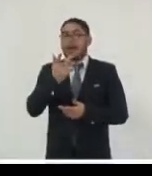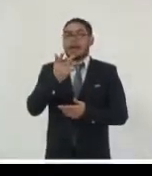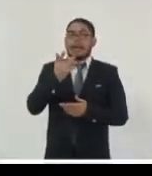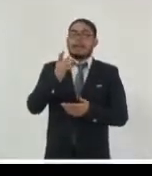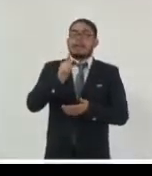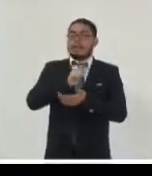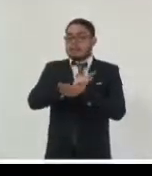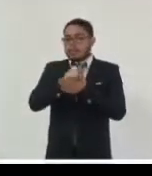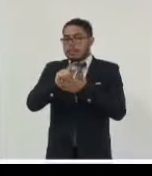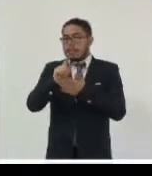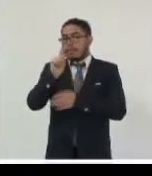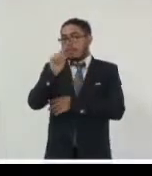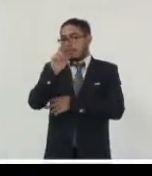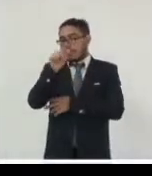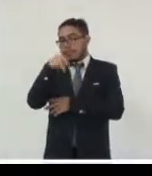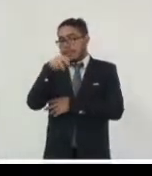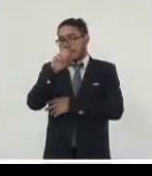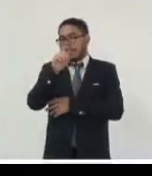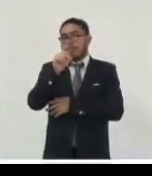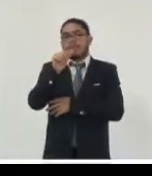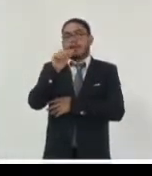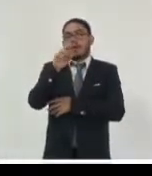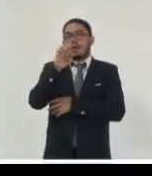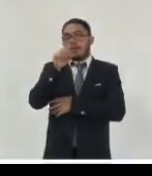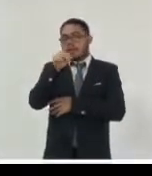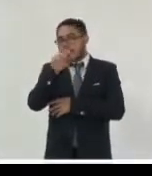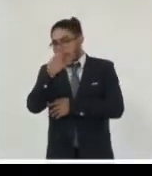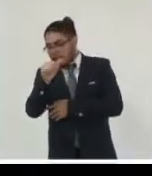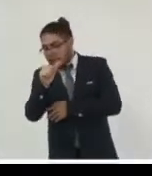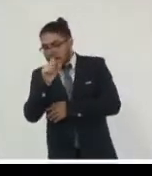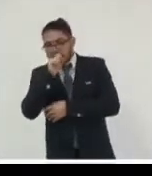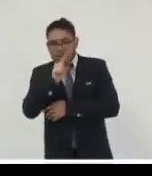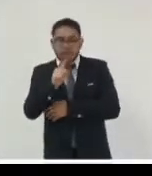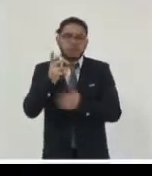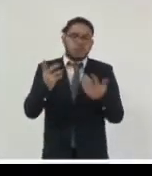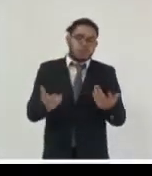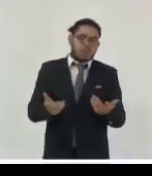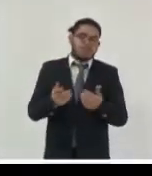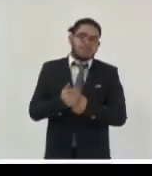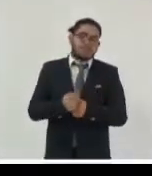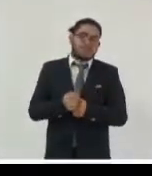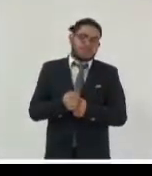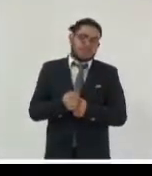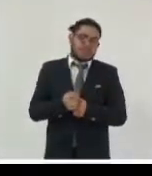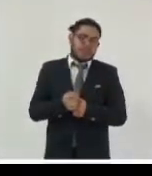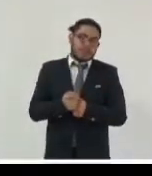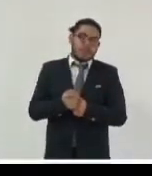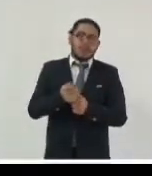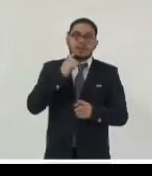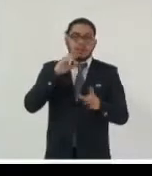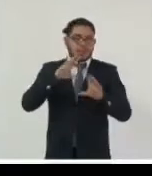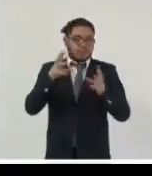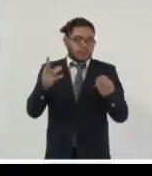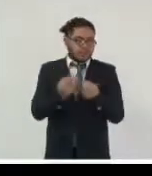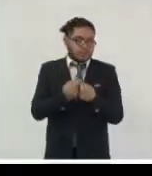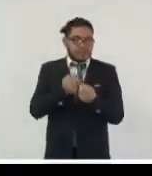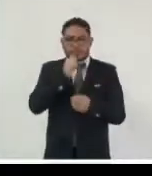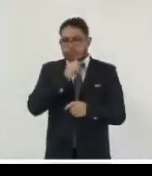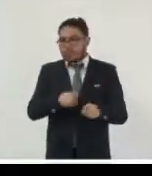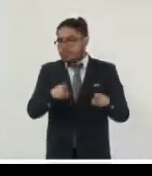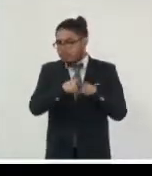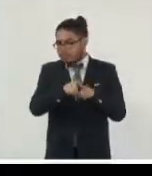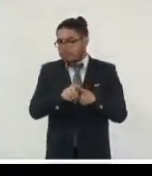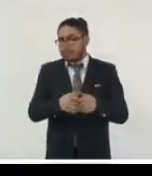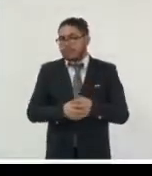ponerlos en otro lado y si están libres en bases de datos de todo tipo y factor sin ningún control están así libres como el